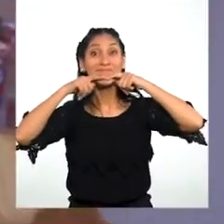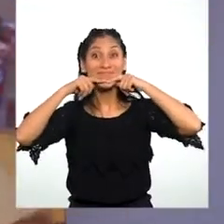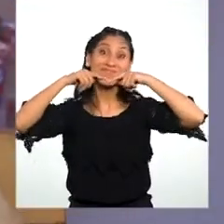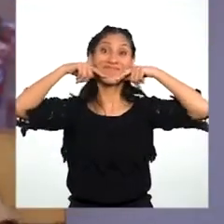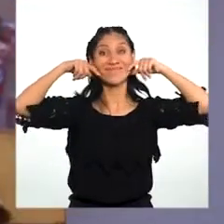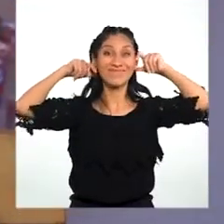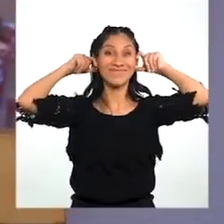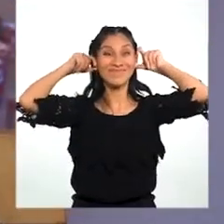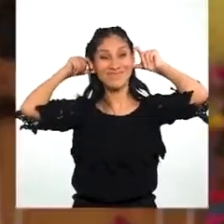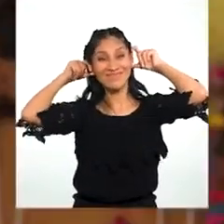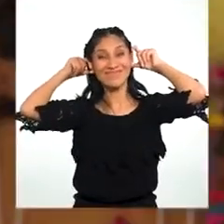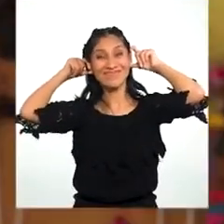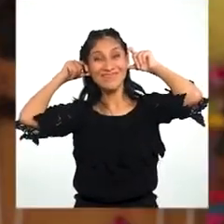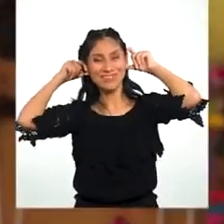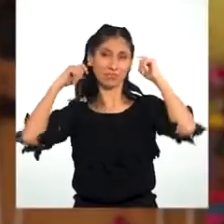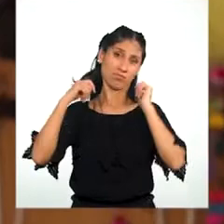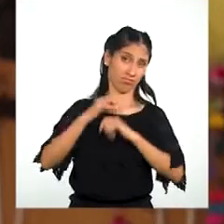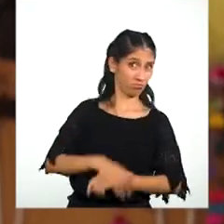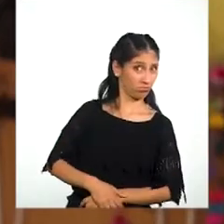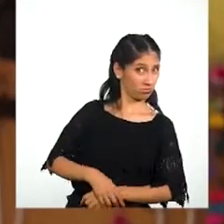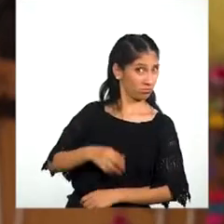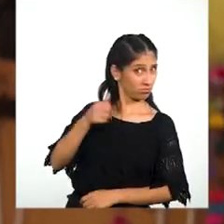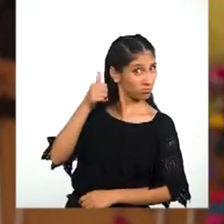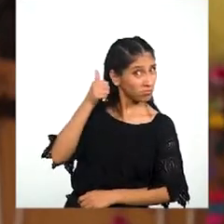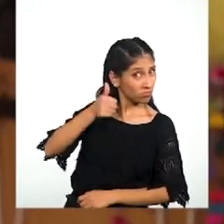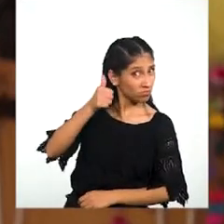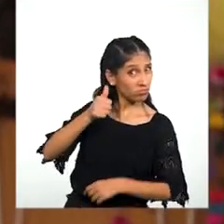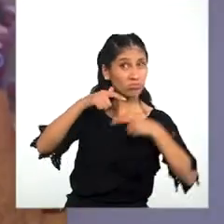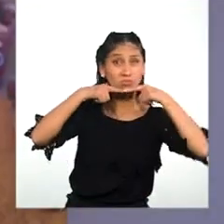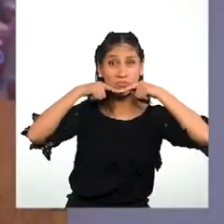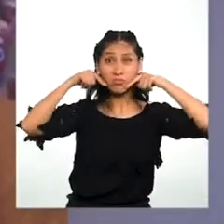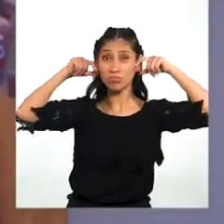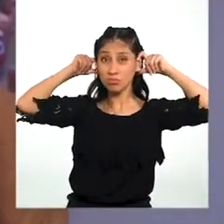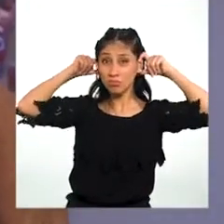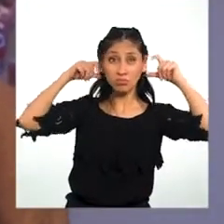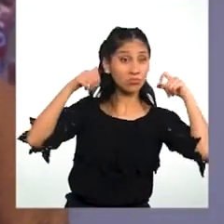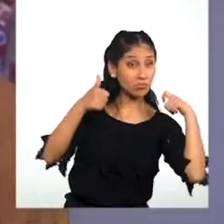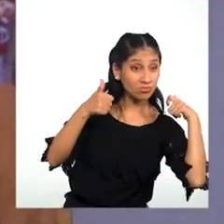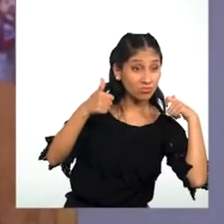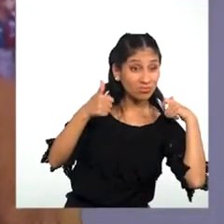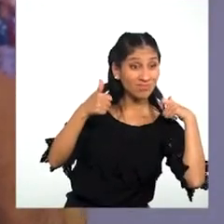¡Ah! ¿Así se usa La mascarilla?